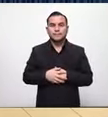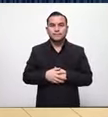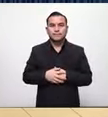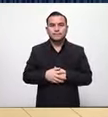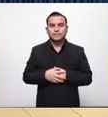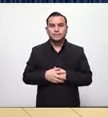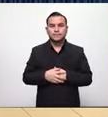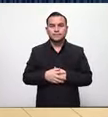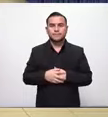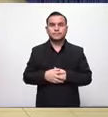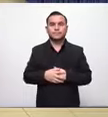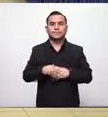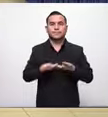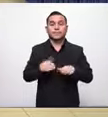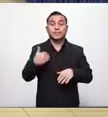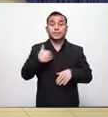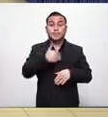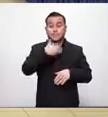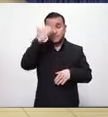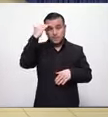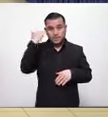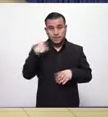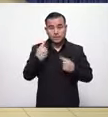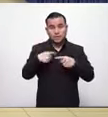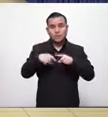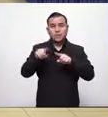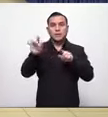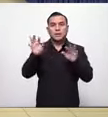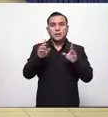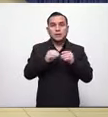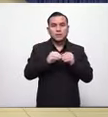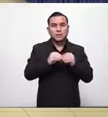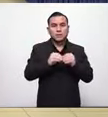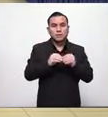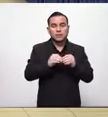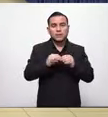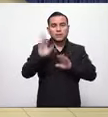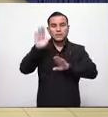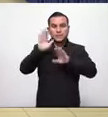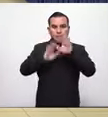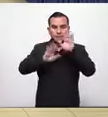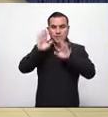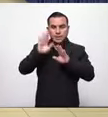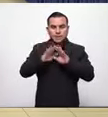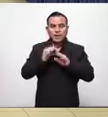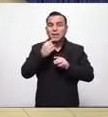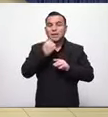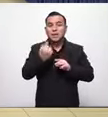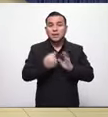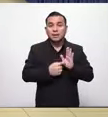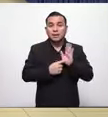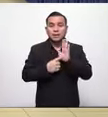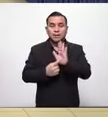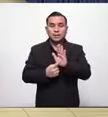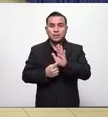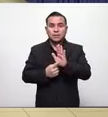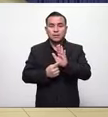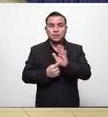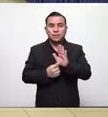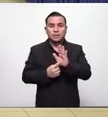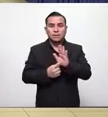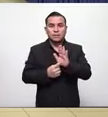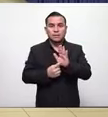gracias ministra para continuar con la reunión le dejamos la palabra a representante también del partido